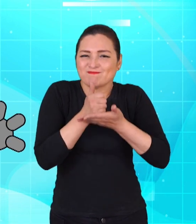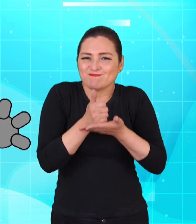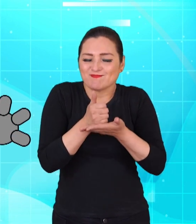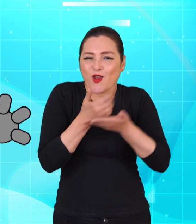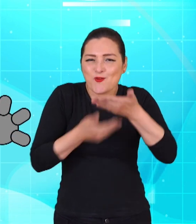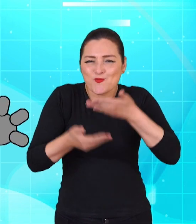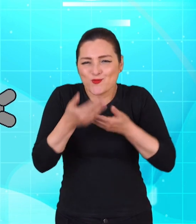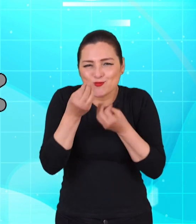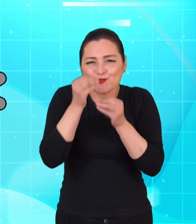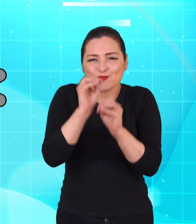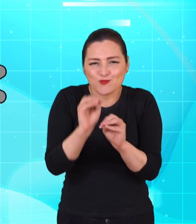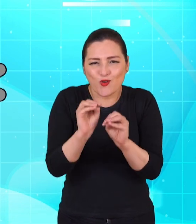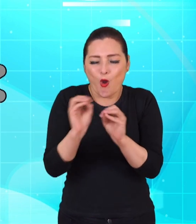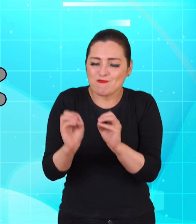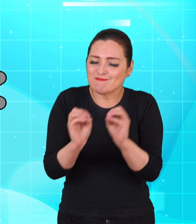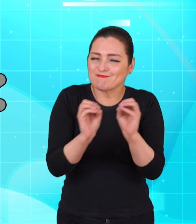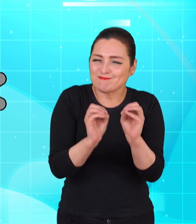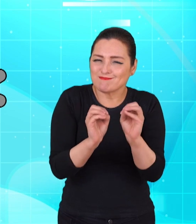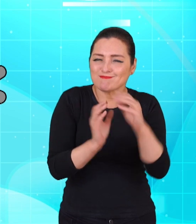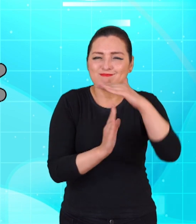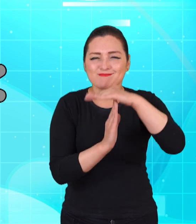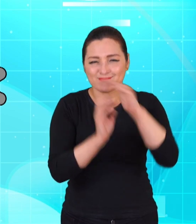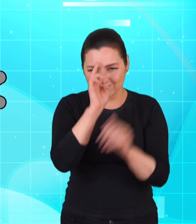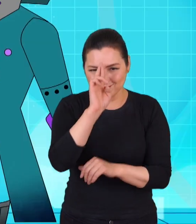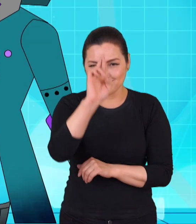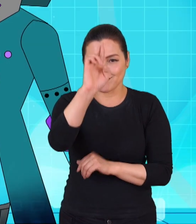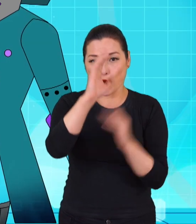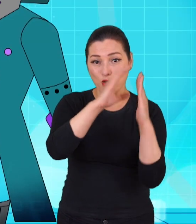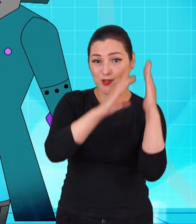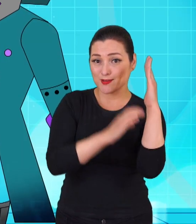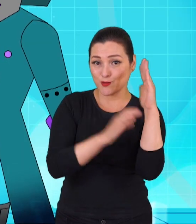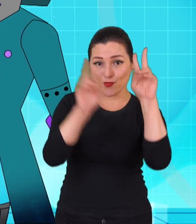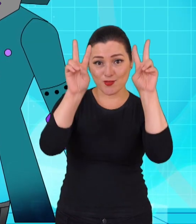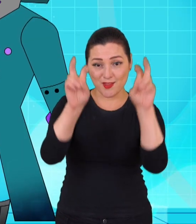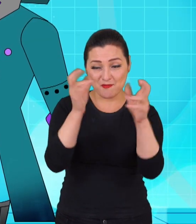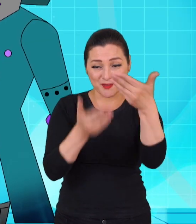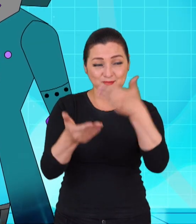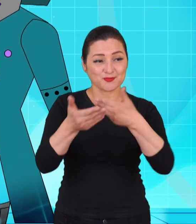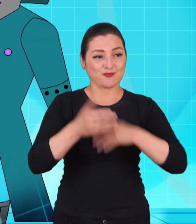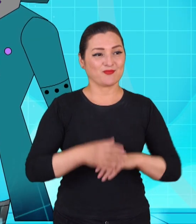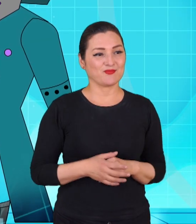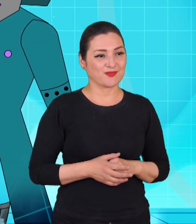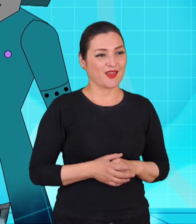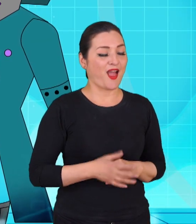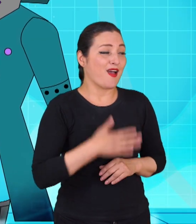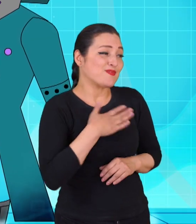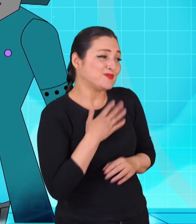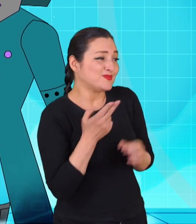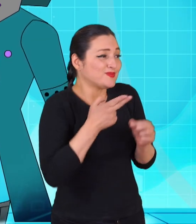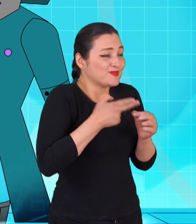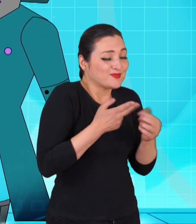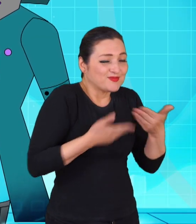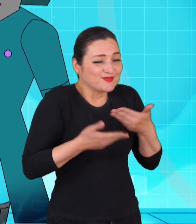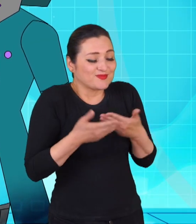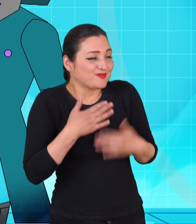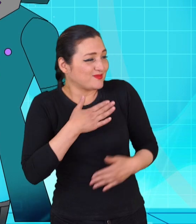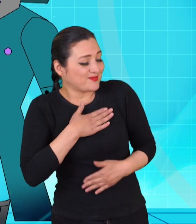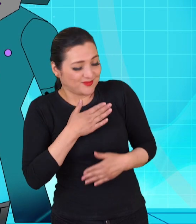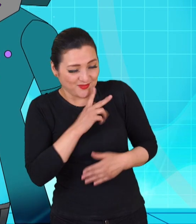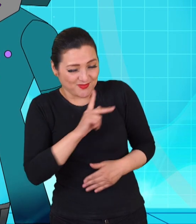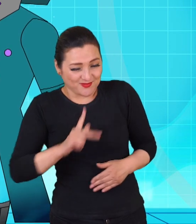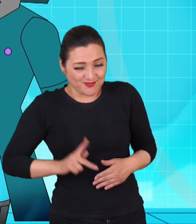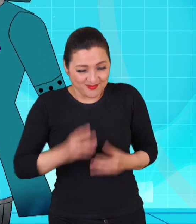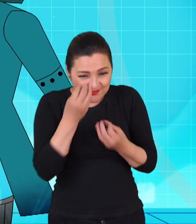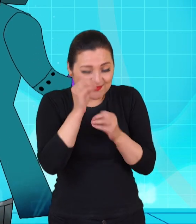con armonía y respeto. Pueden proponer contenidos o temas. Hay participantes como yo, que son las personas que comparten su información y